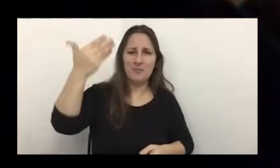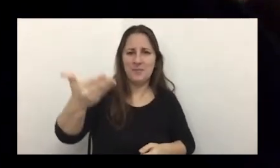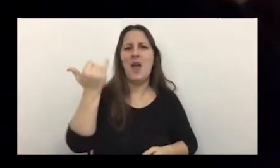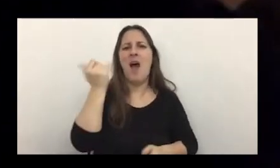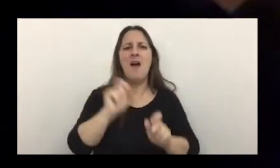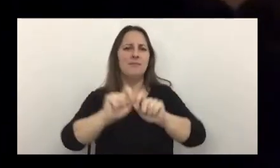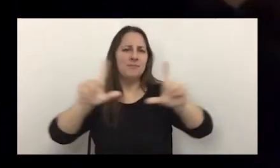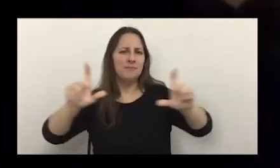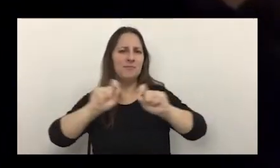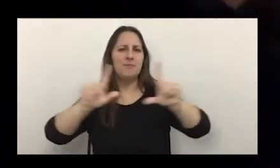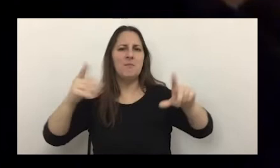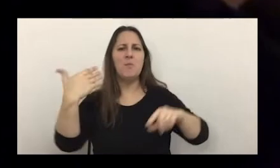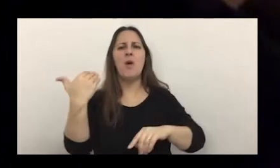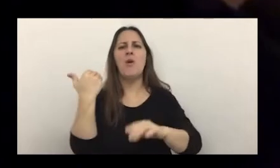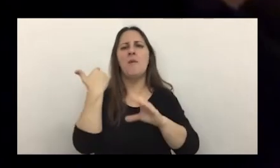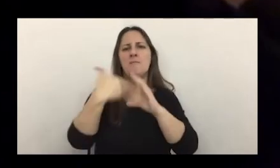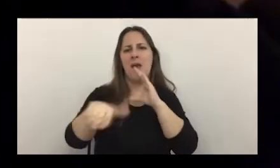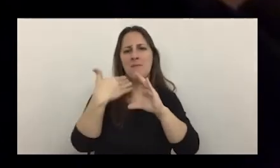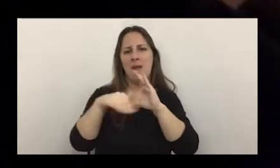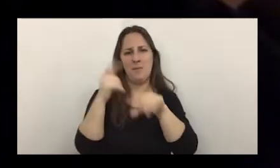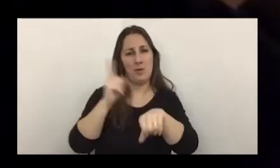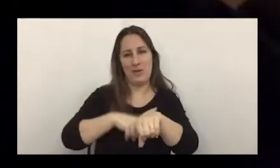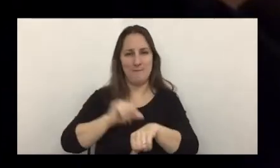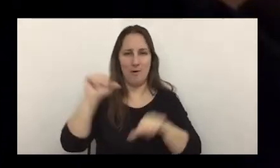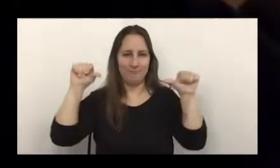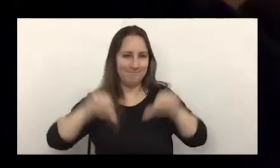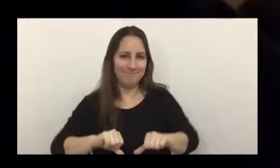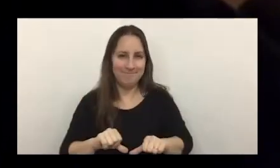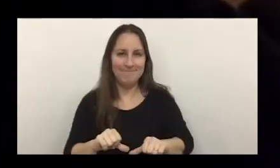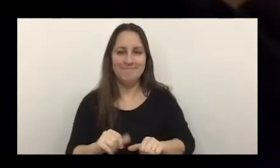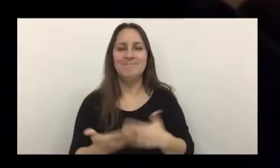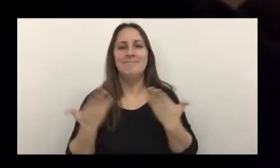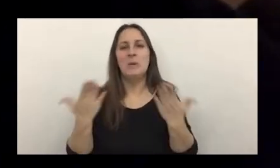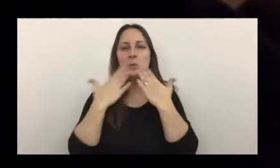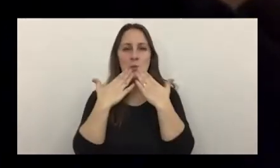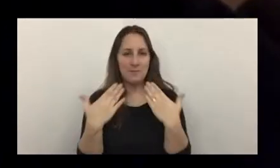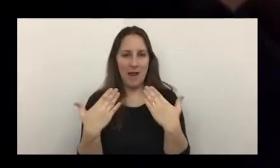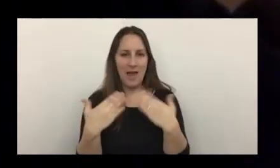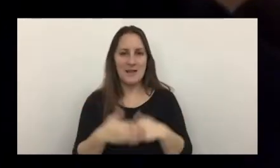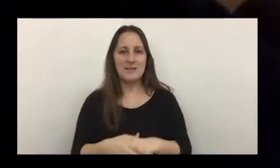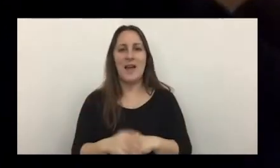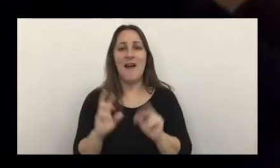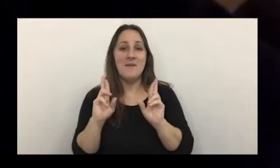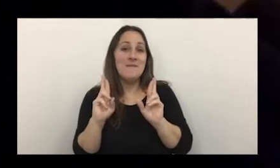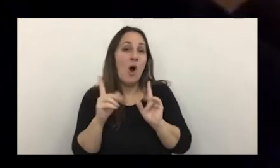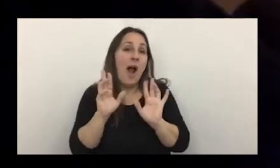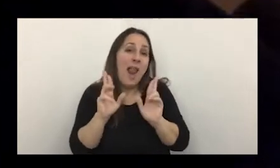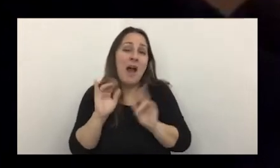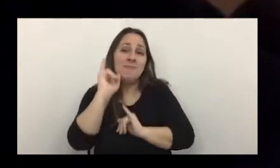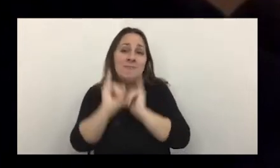las diapositivas y puedo mandar material pero no nos da el tiempo así que nada muchísimas gracias y espero haber sido